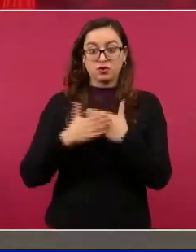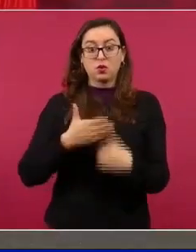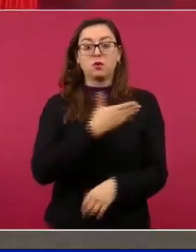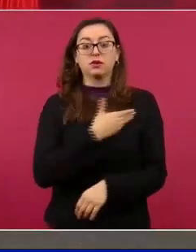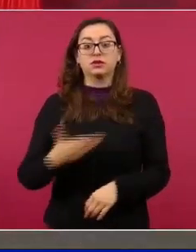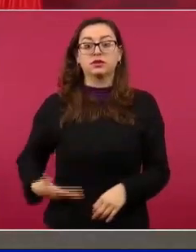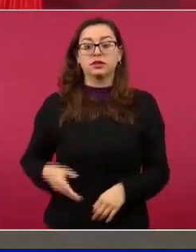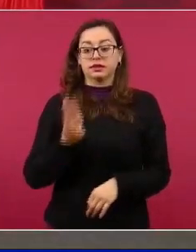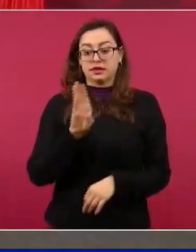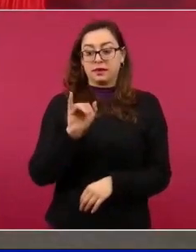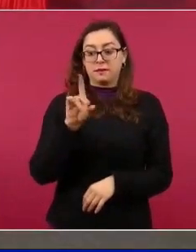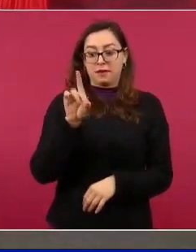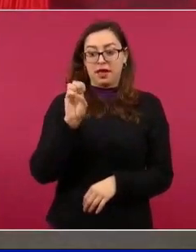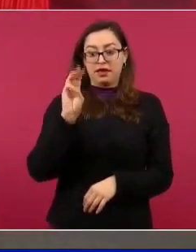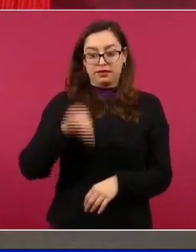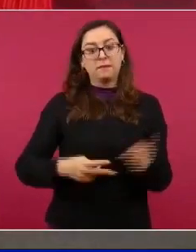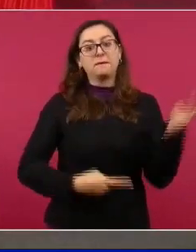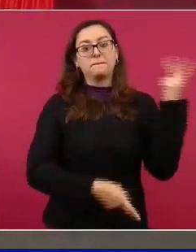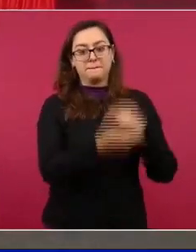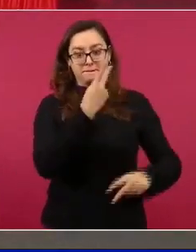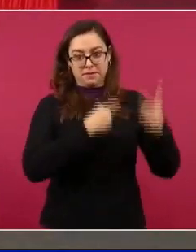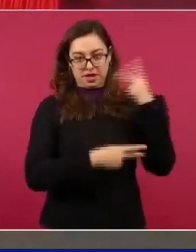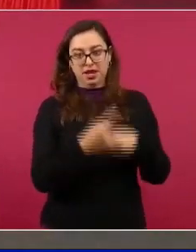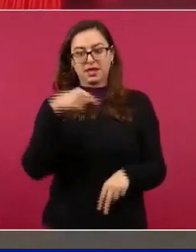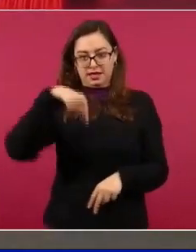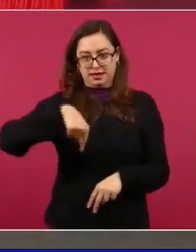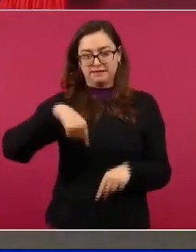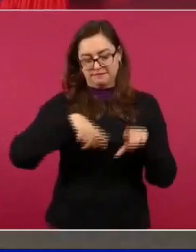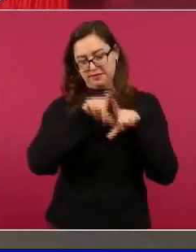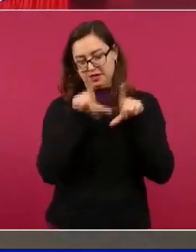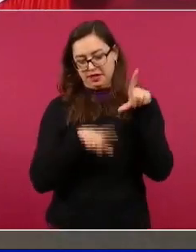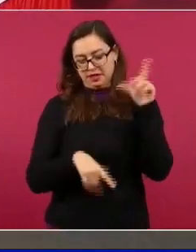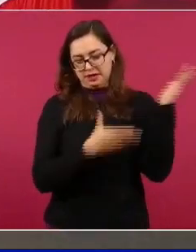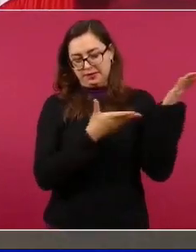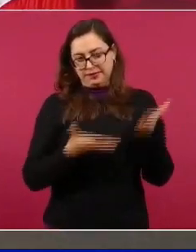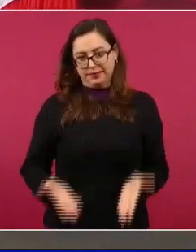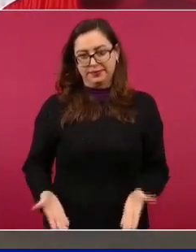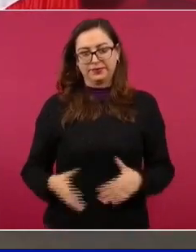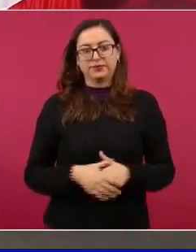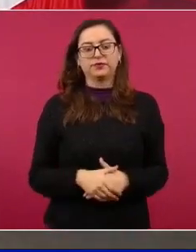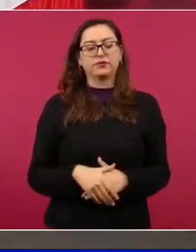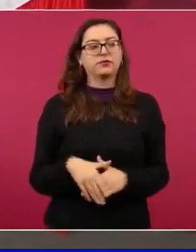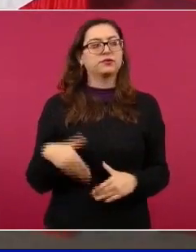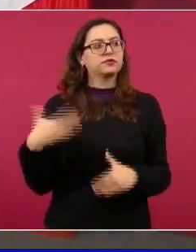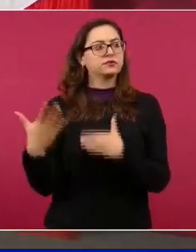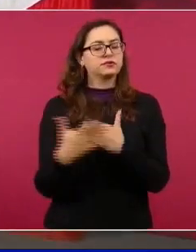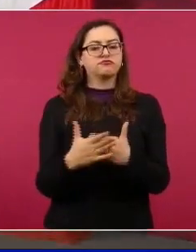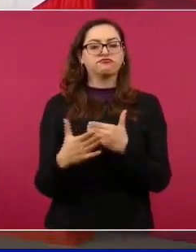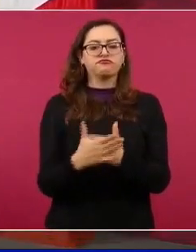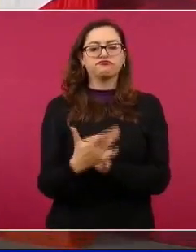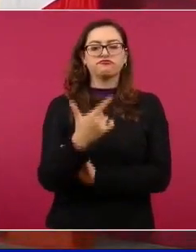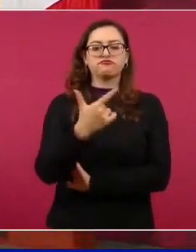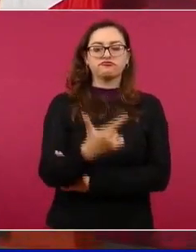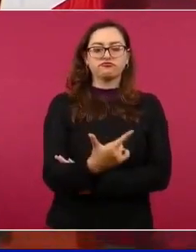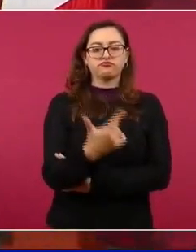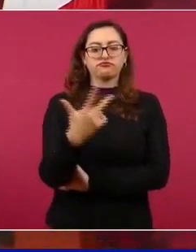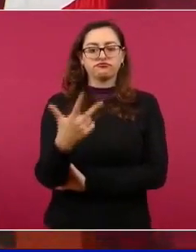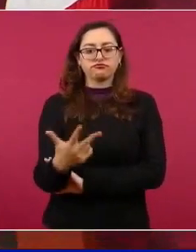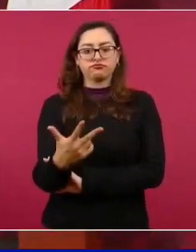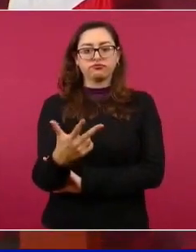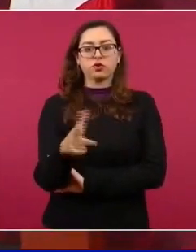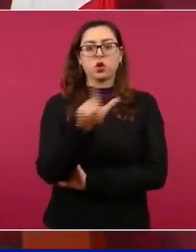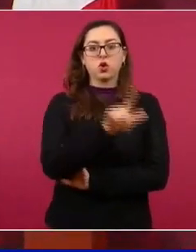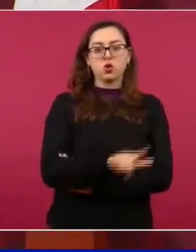va a ser el 7 y 8,